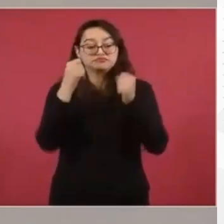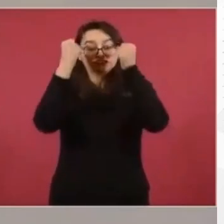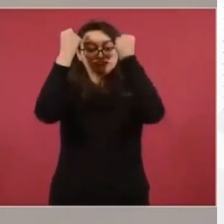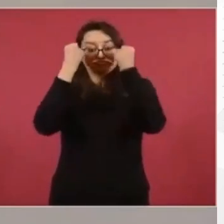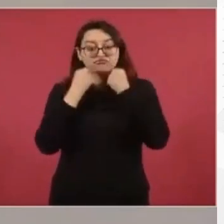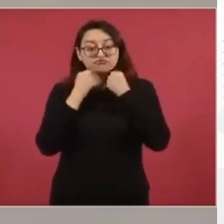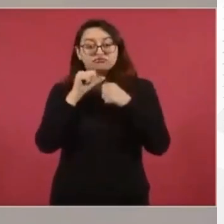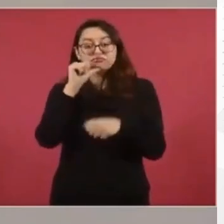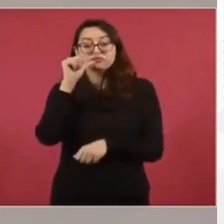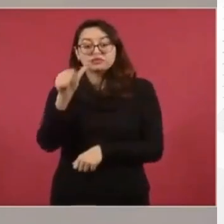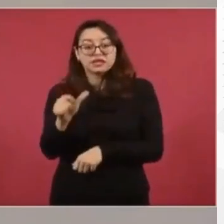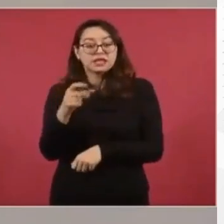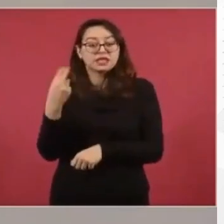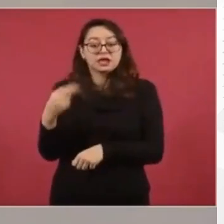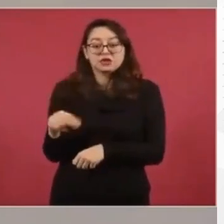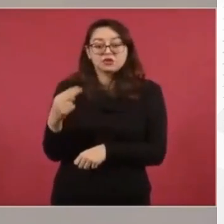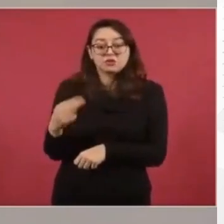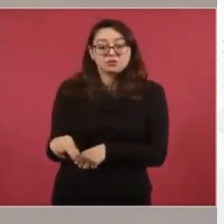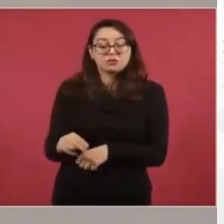identificarse.